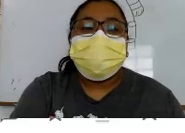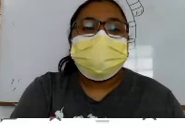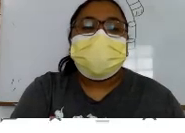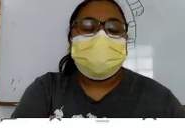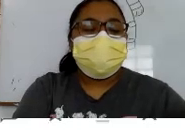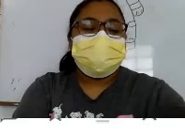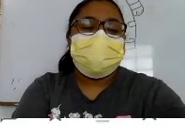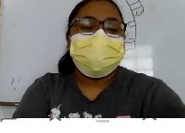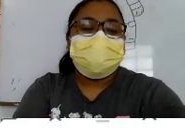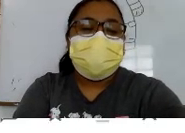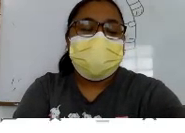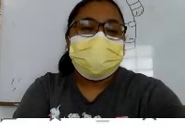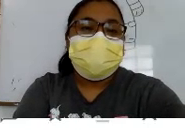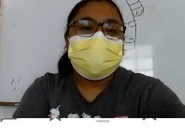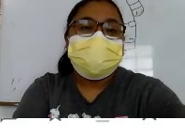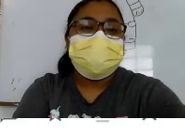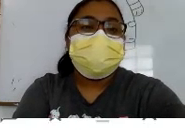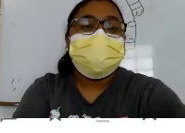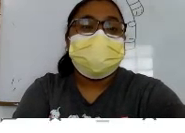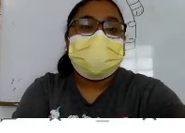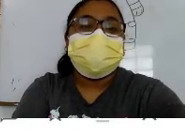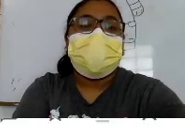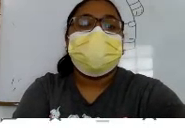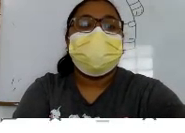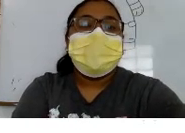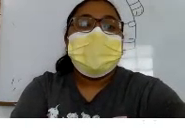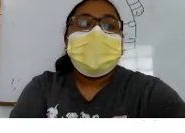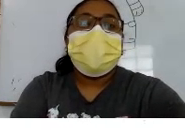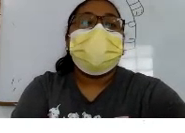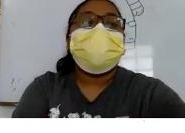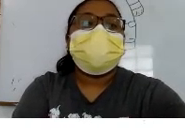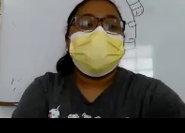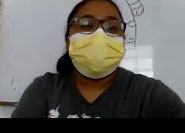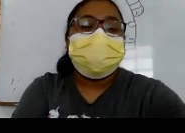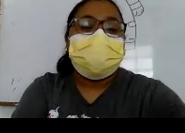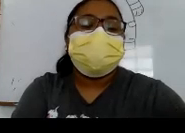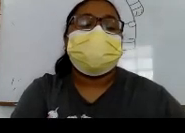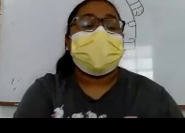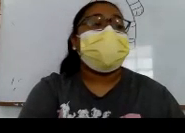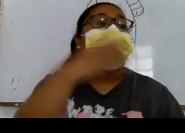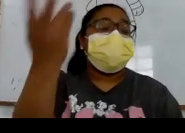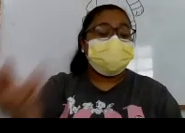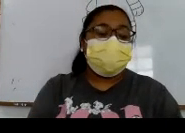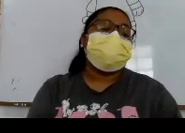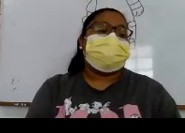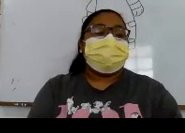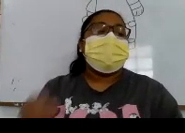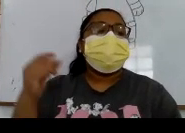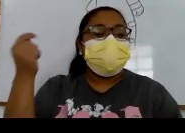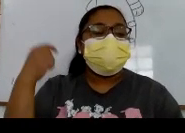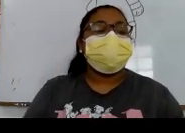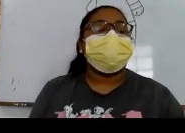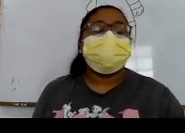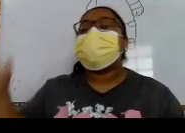Muy buenos días chicos, estamos el día de hoy en la clase de medio natural y hoy vamos a seguir platicando acerca de las partes del cuerpo,